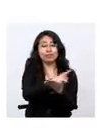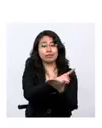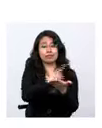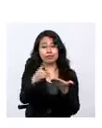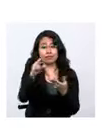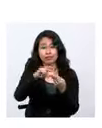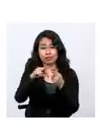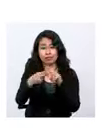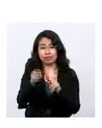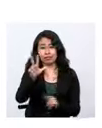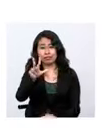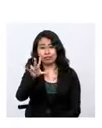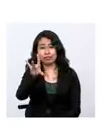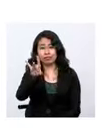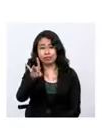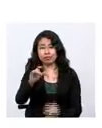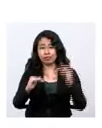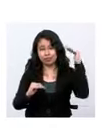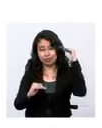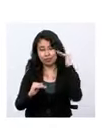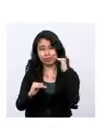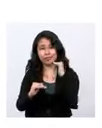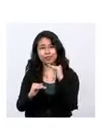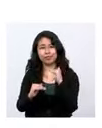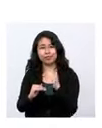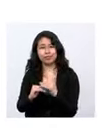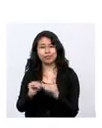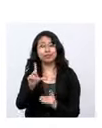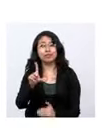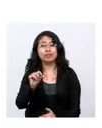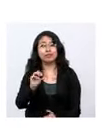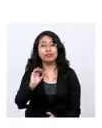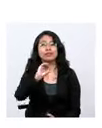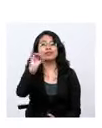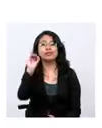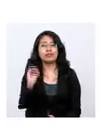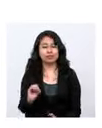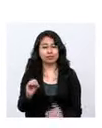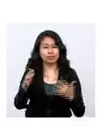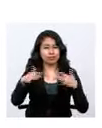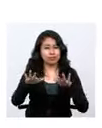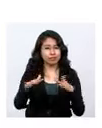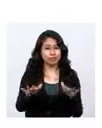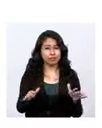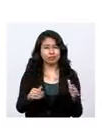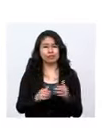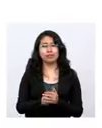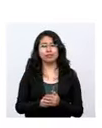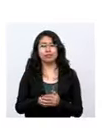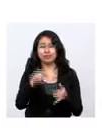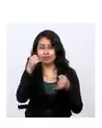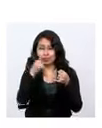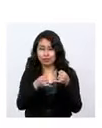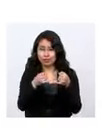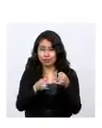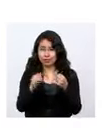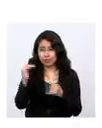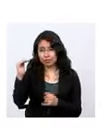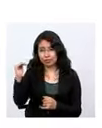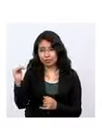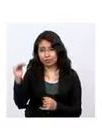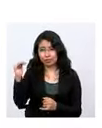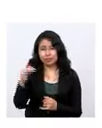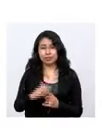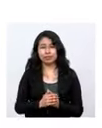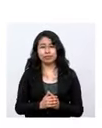38 habría disminuido el contagio en un 20%, aproximadamente, que es la última barra a la